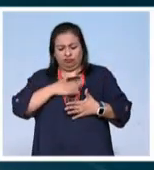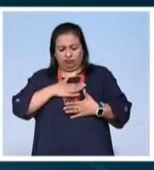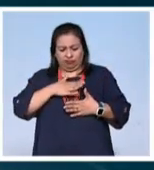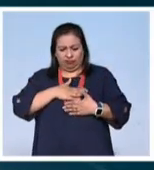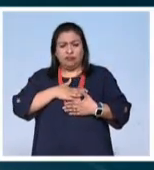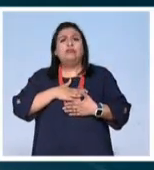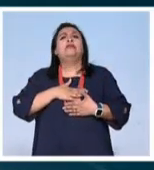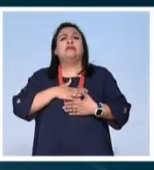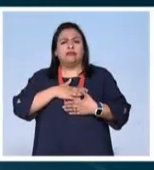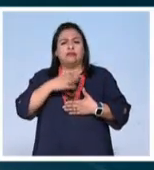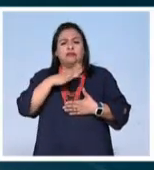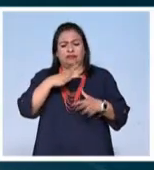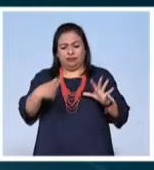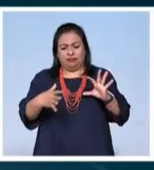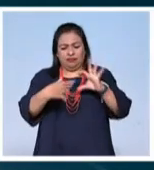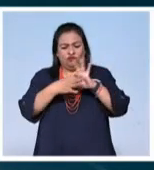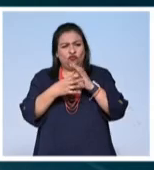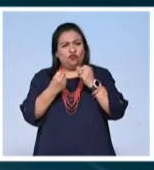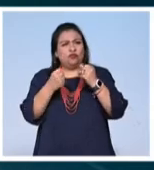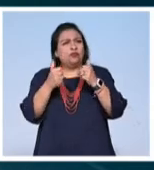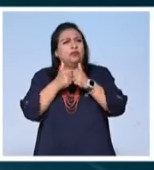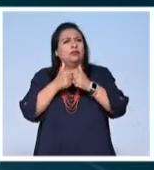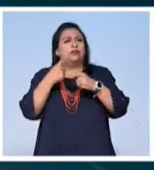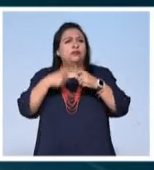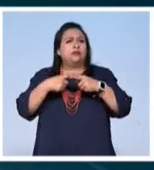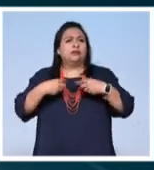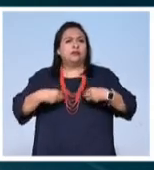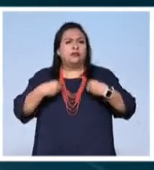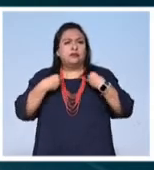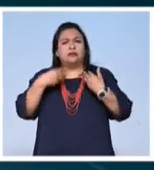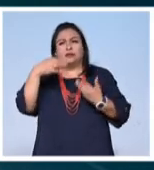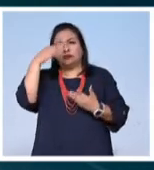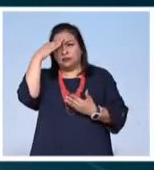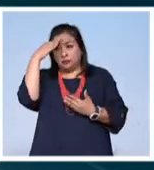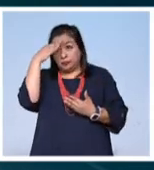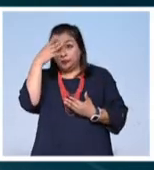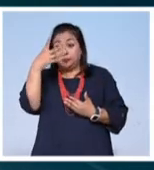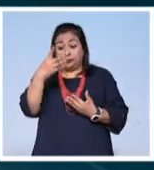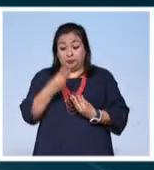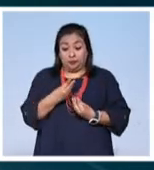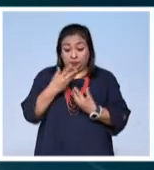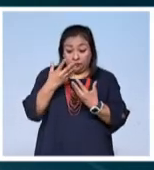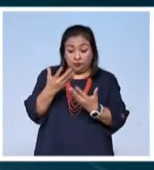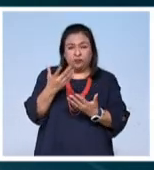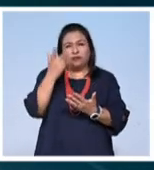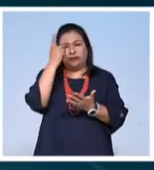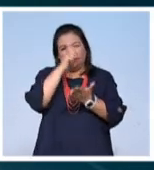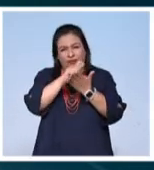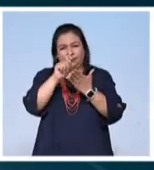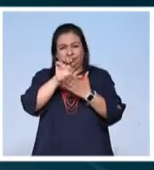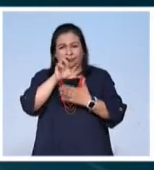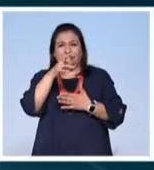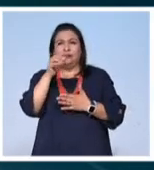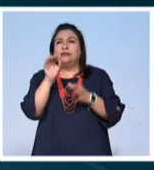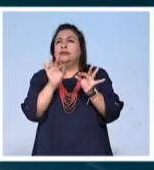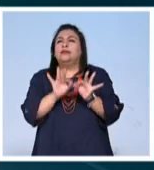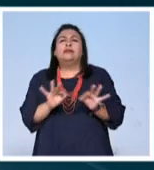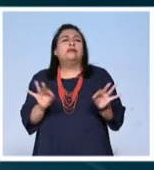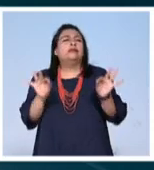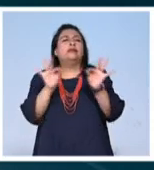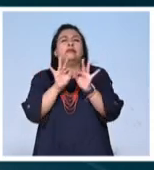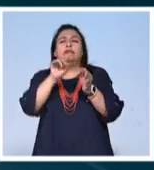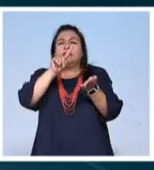que establece un vínculo intenso con la vida y el pensamiento. En sus poemas el ensayo es la clave,